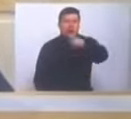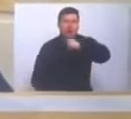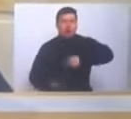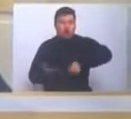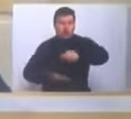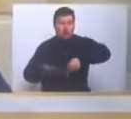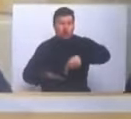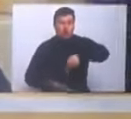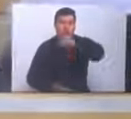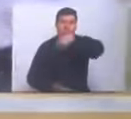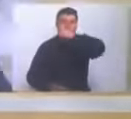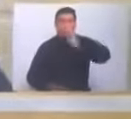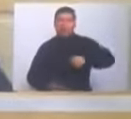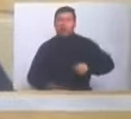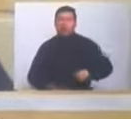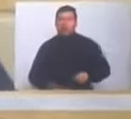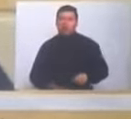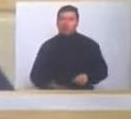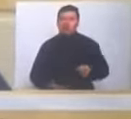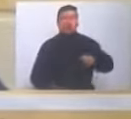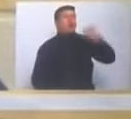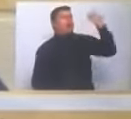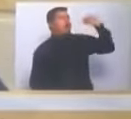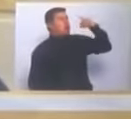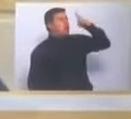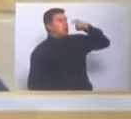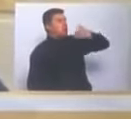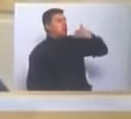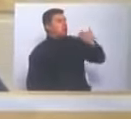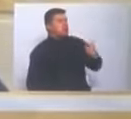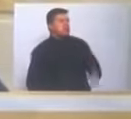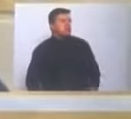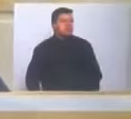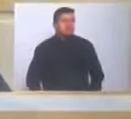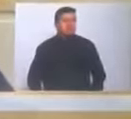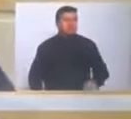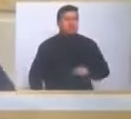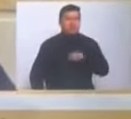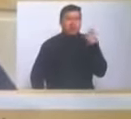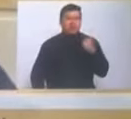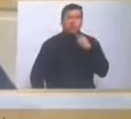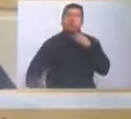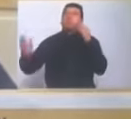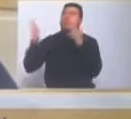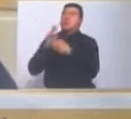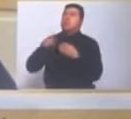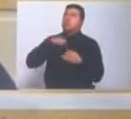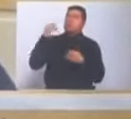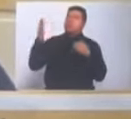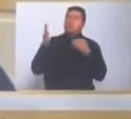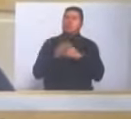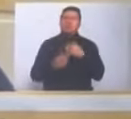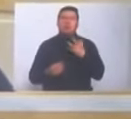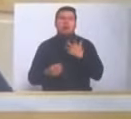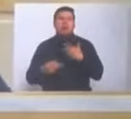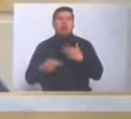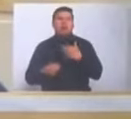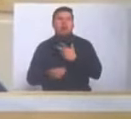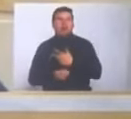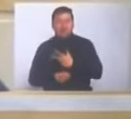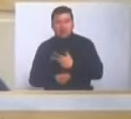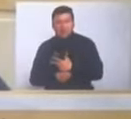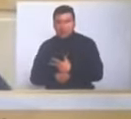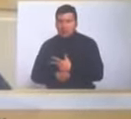contratado últimamente y los pasados gobiernos. Porque hemos perdido todas las demandas con Nicaragua, en fin.